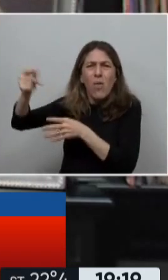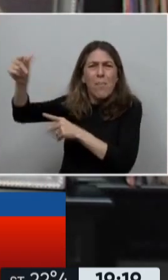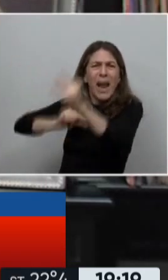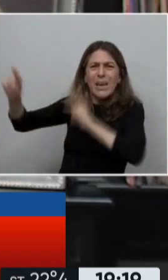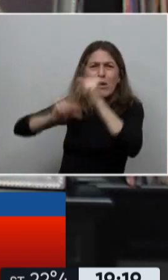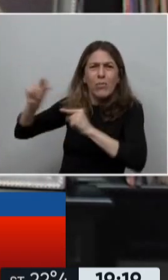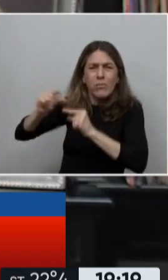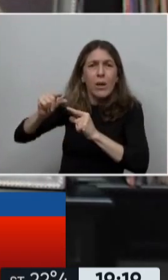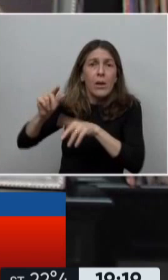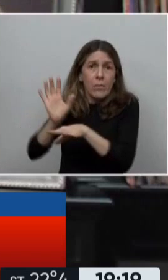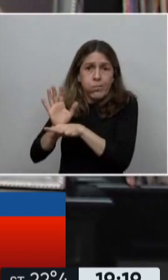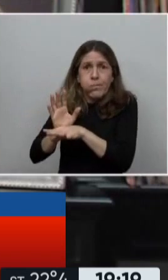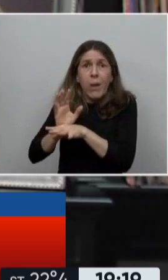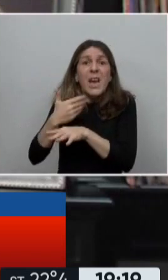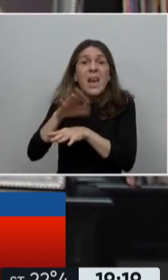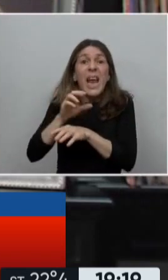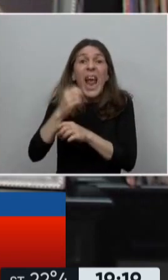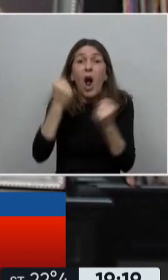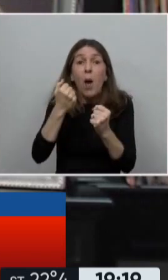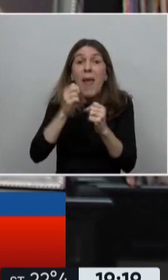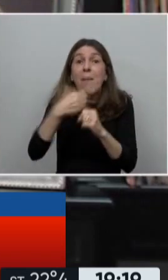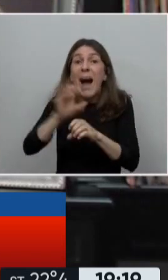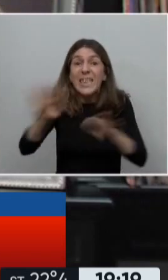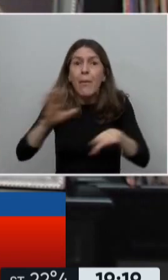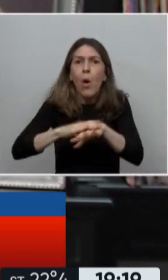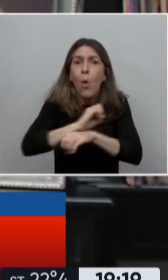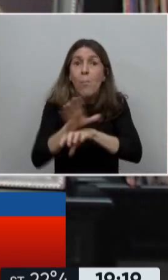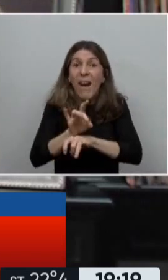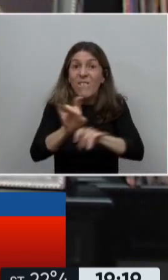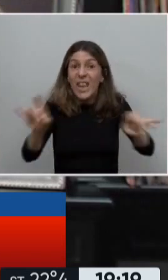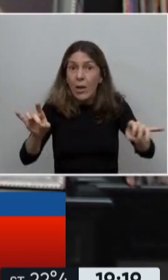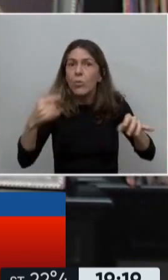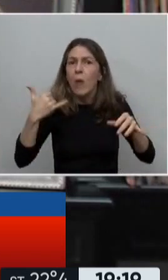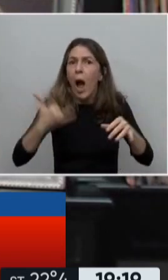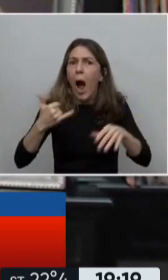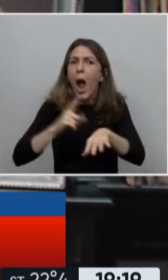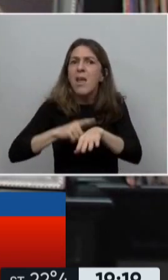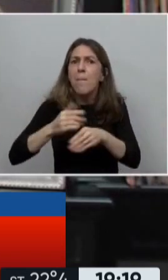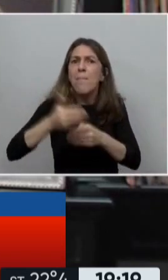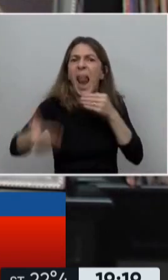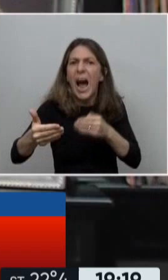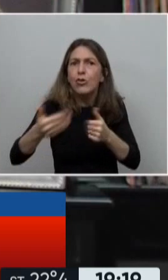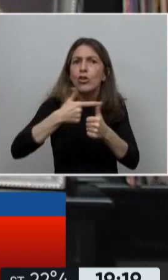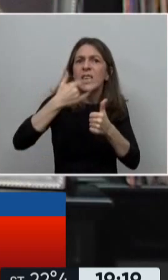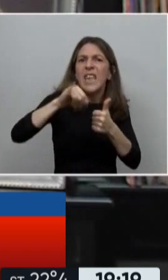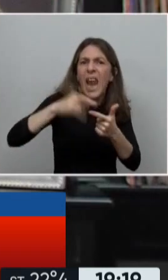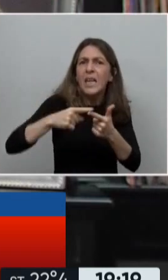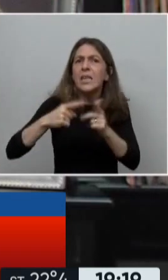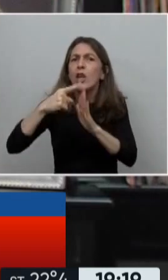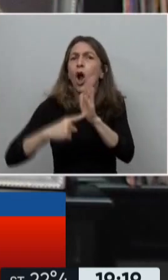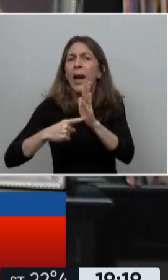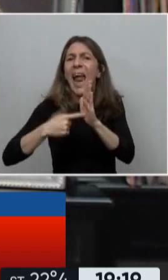presencia de este virus, con mayor flexibilidad de plazos, de tasas y de condiciones.